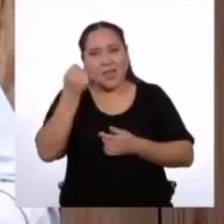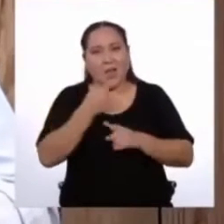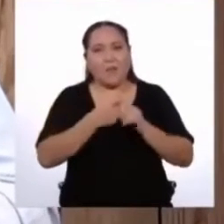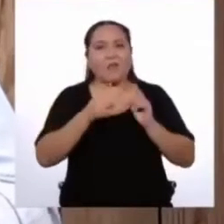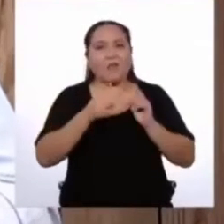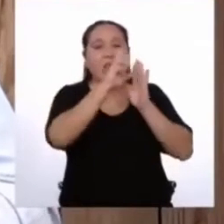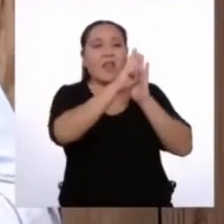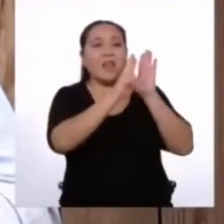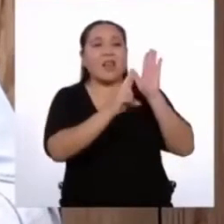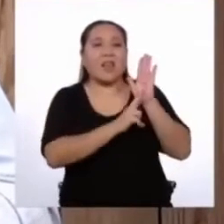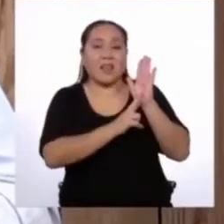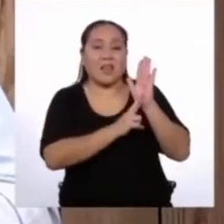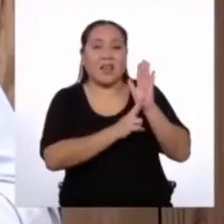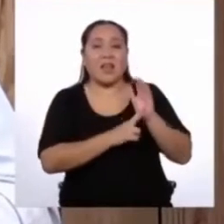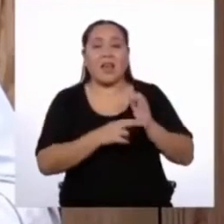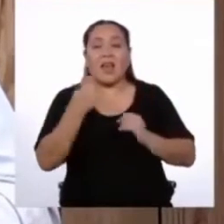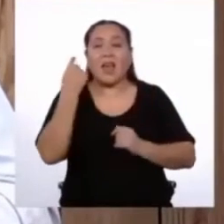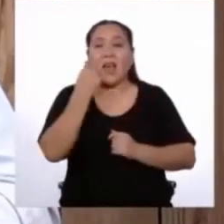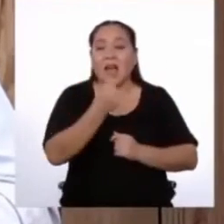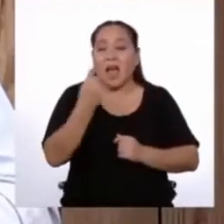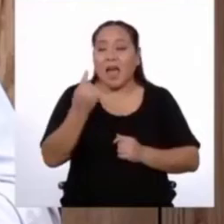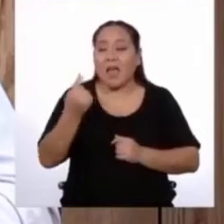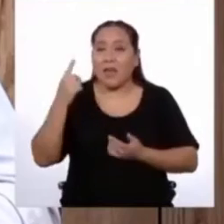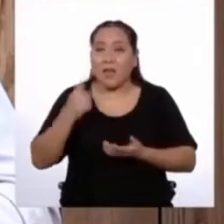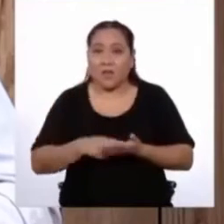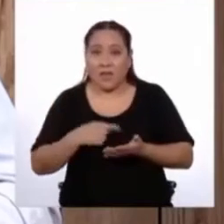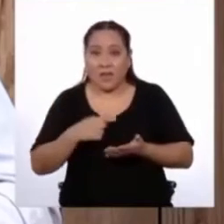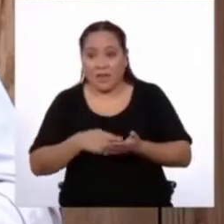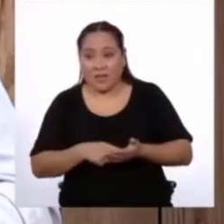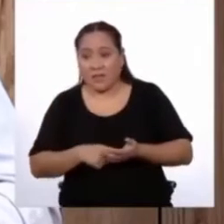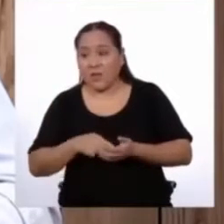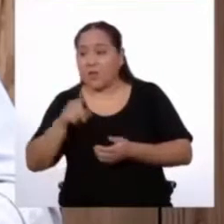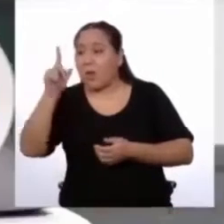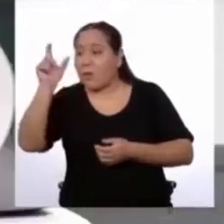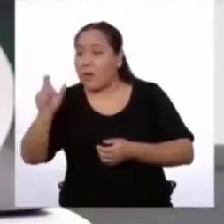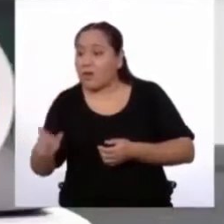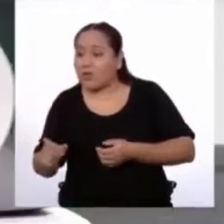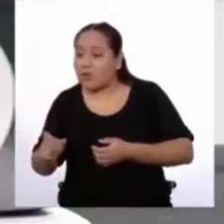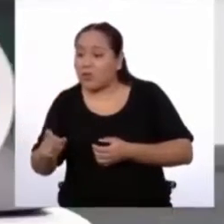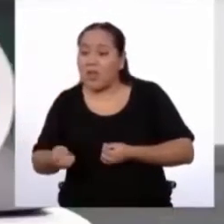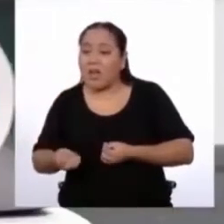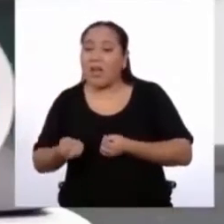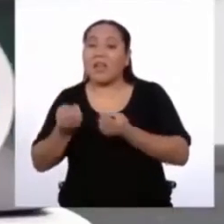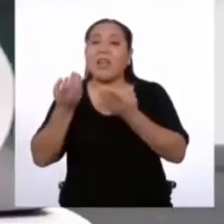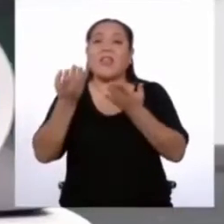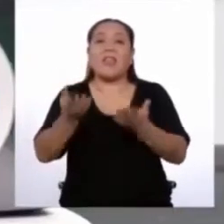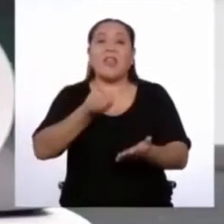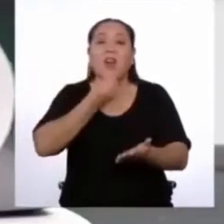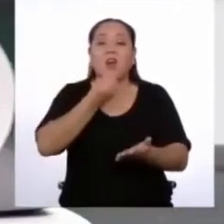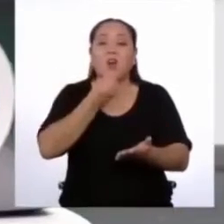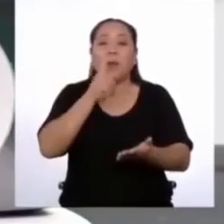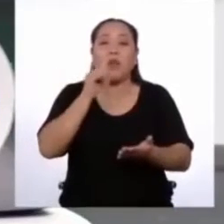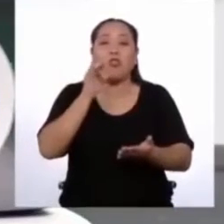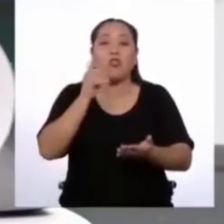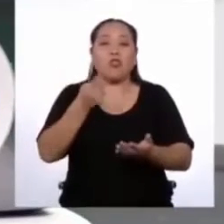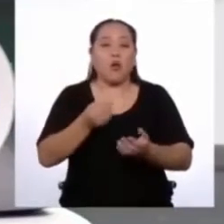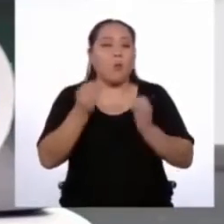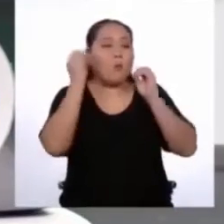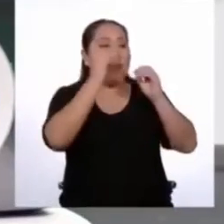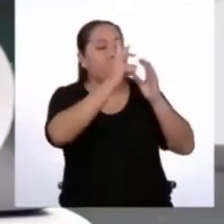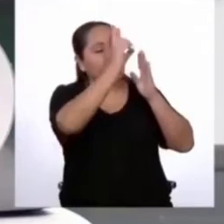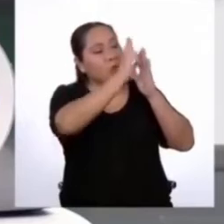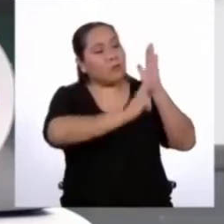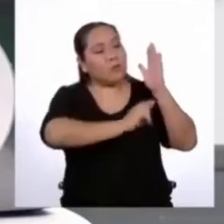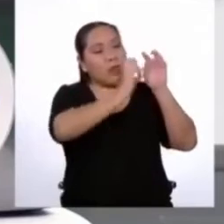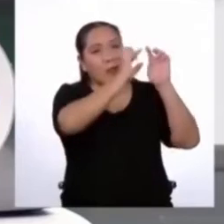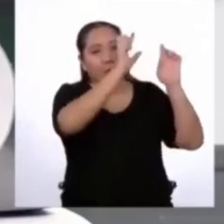es una regla. Cada vez que alguien le dé de comer a Totó, deberá apuntarlo en la pizarrita. ¿Reglas? ¡Claro! ¡Qué buena idea!